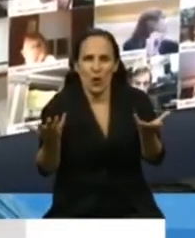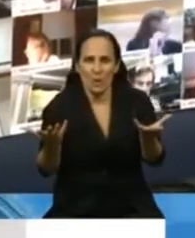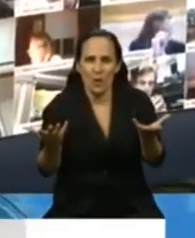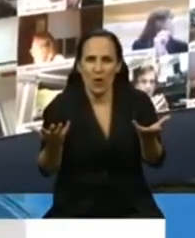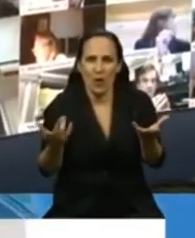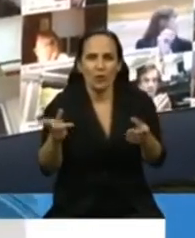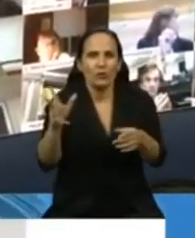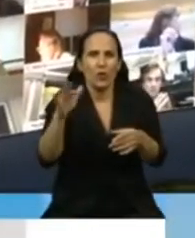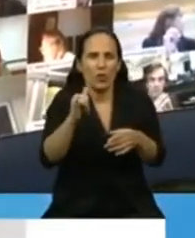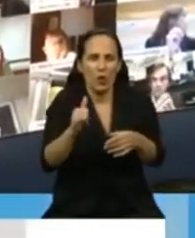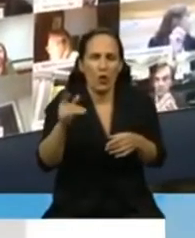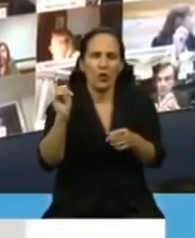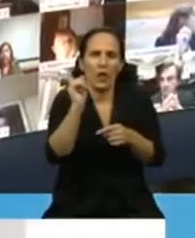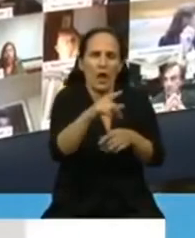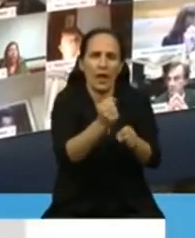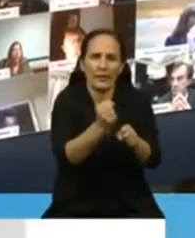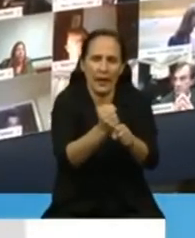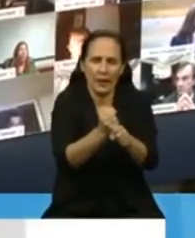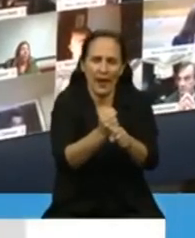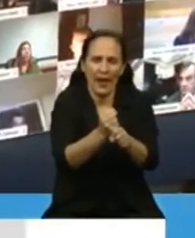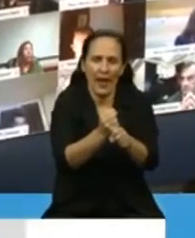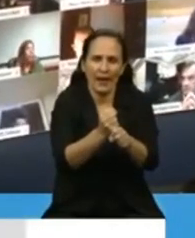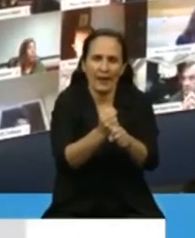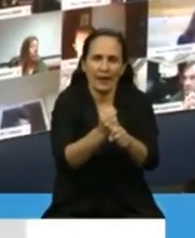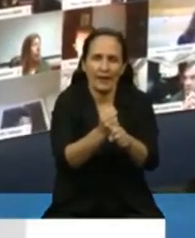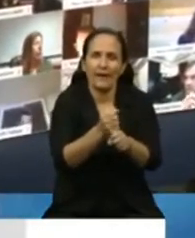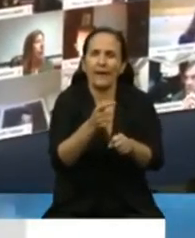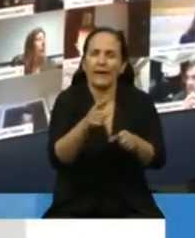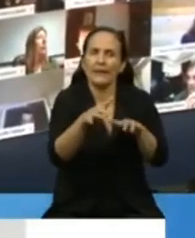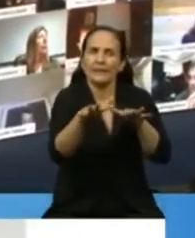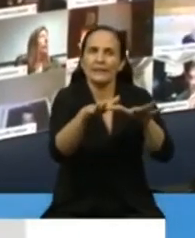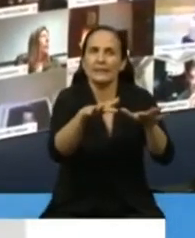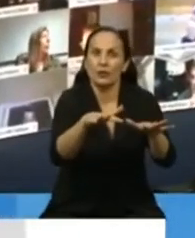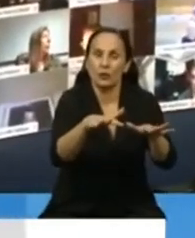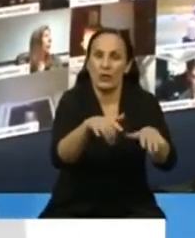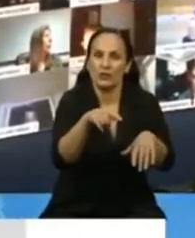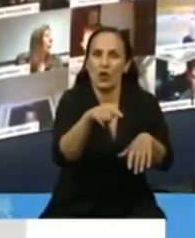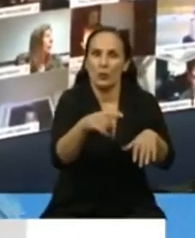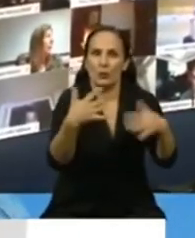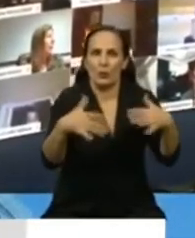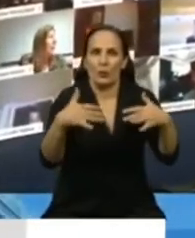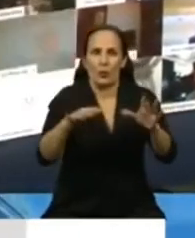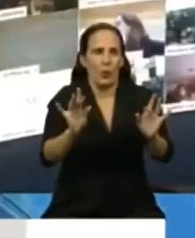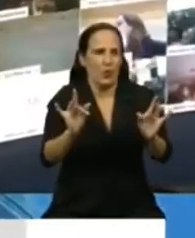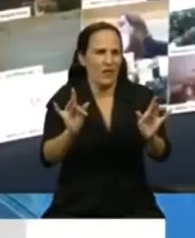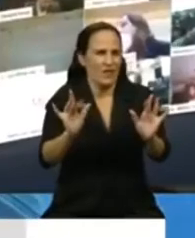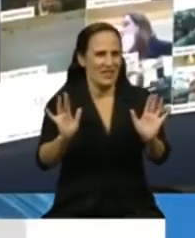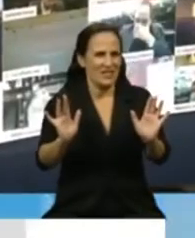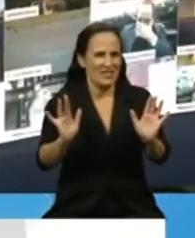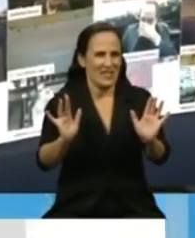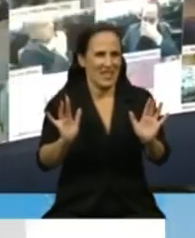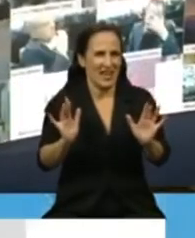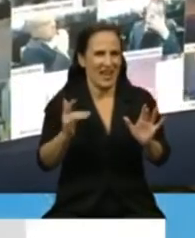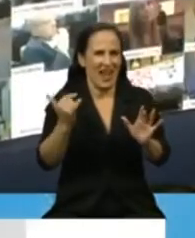trabajar y enfrentar una situación tan difícil sin inmunidad.